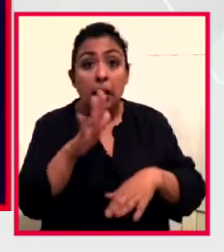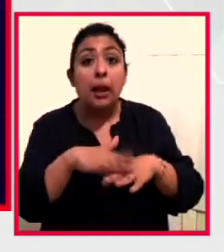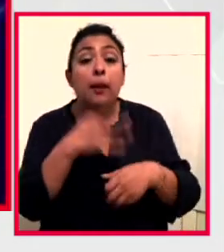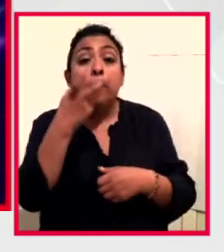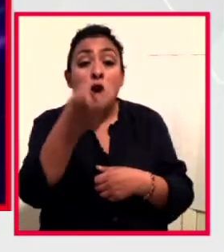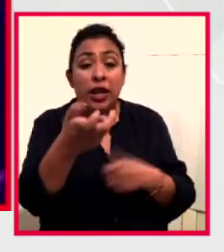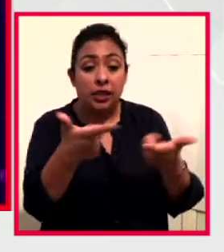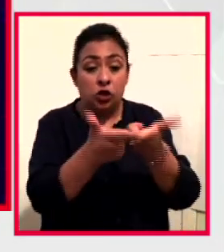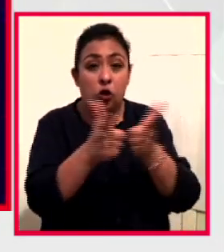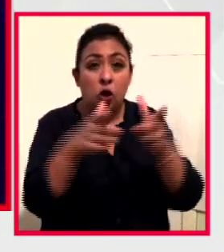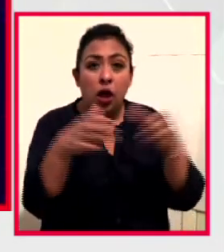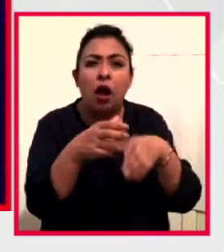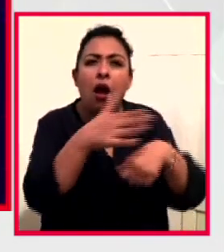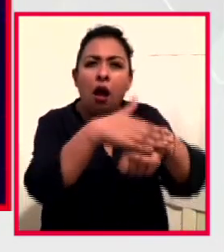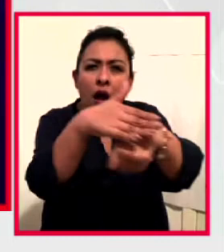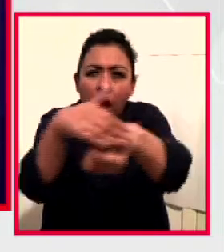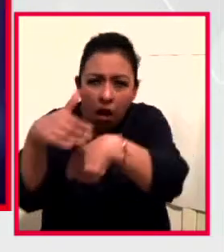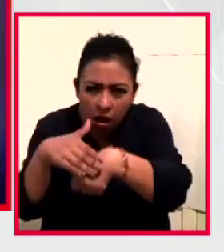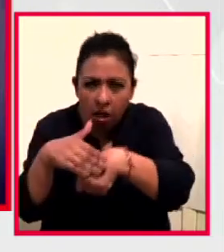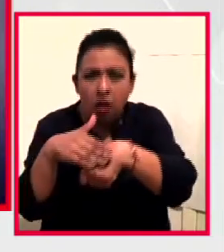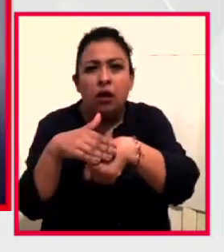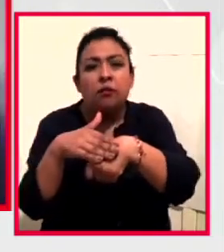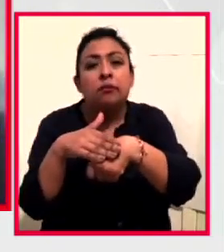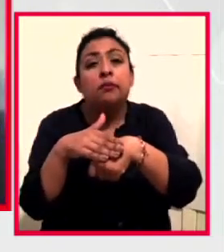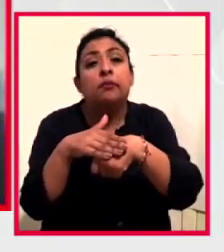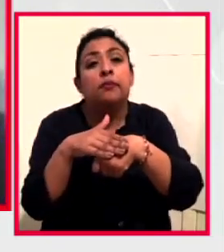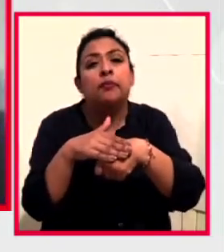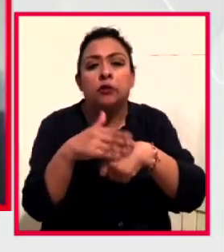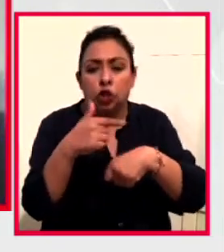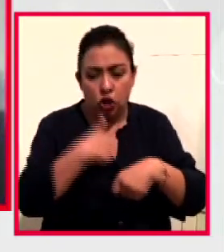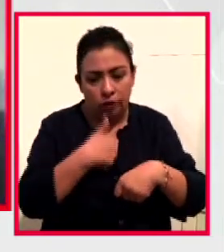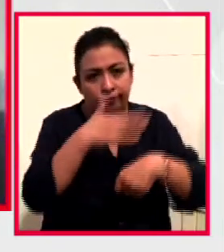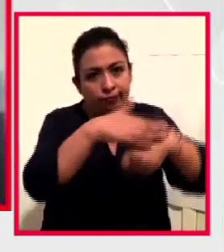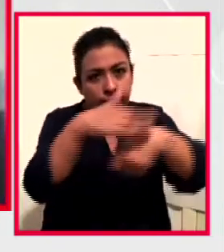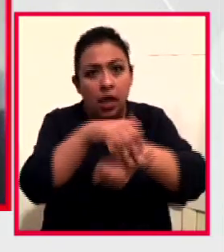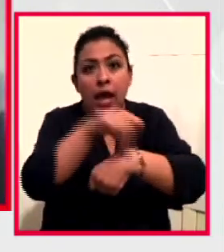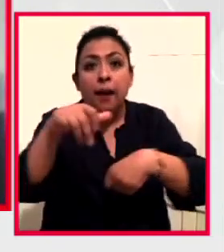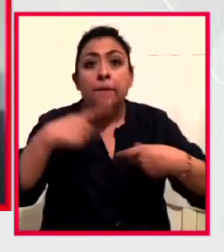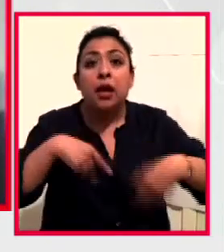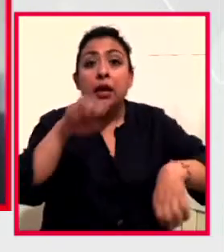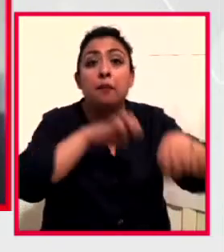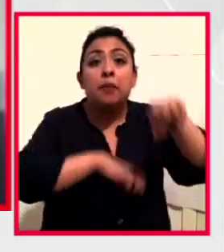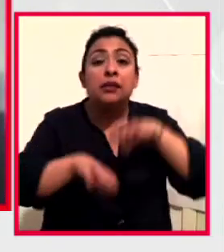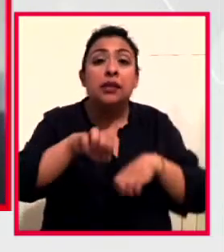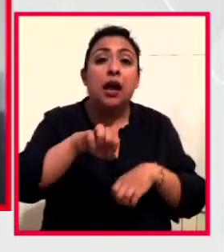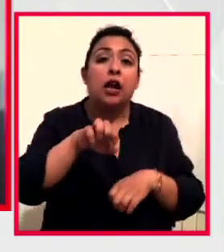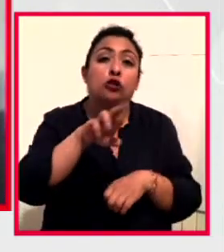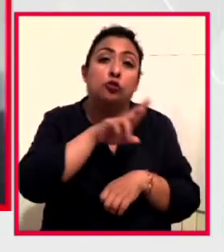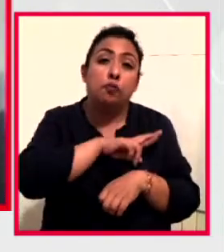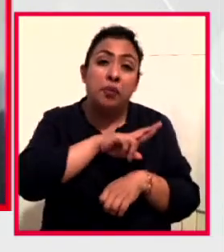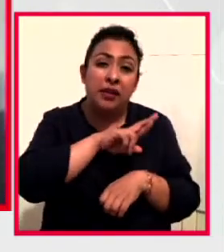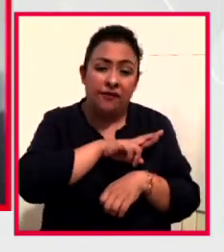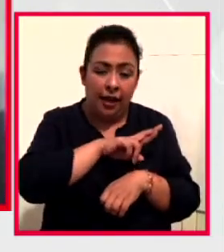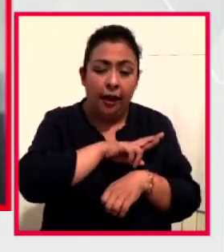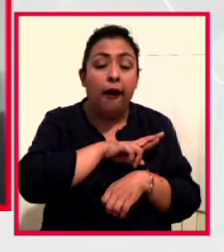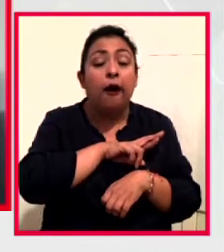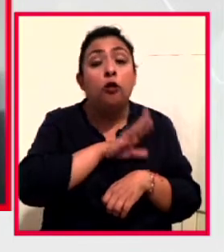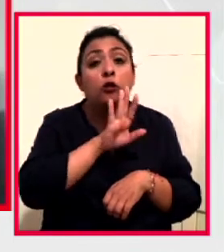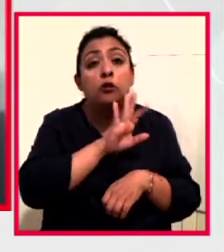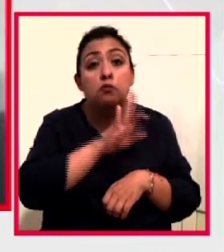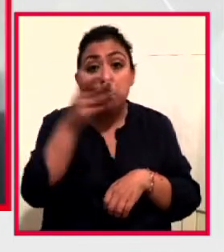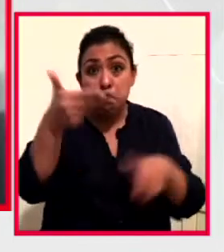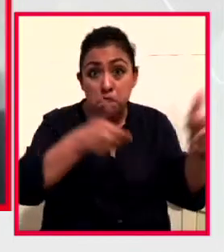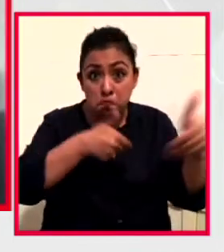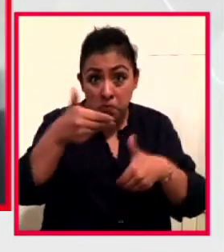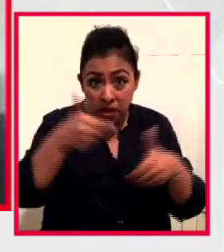gremio lanza un llamado. Lanza un llamado a los empresarios de la iniciativa privada que puedan levantar pedidos y que